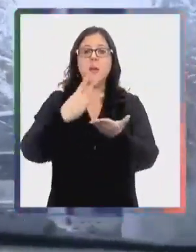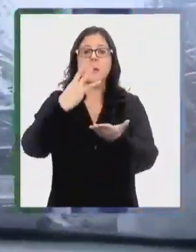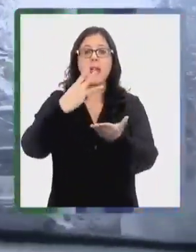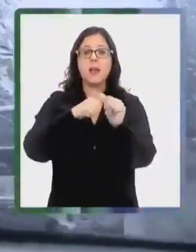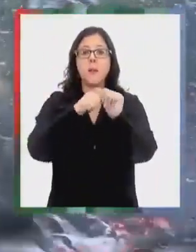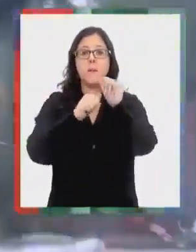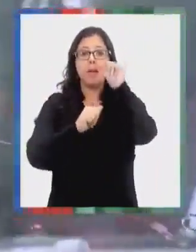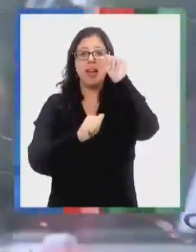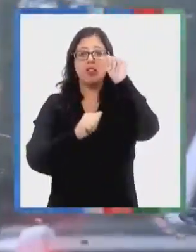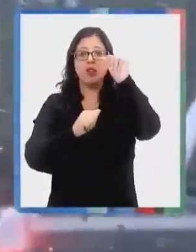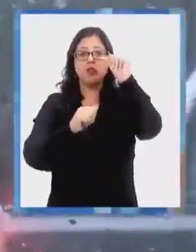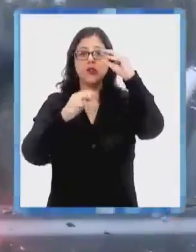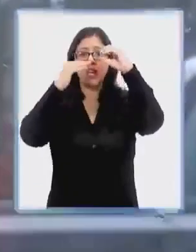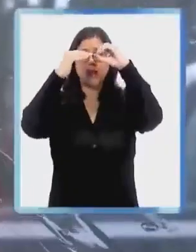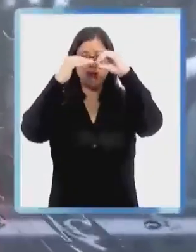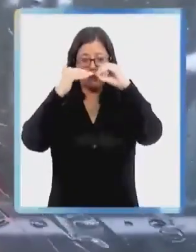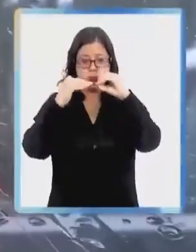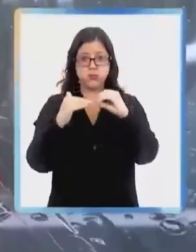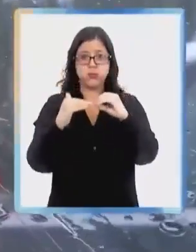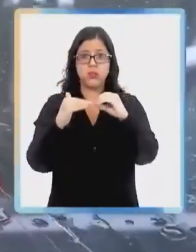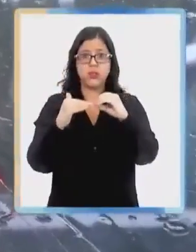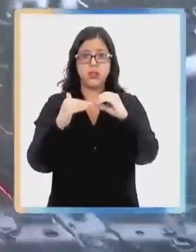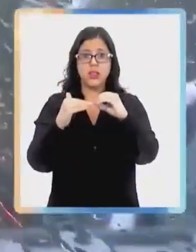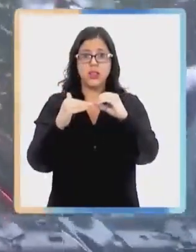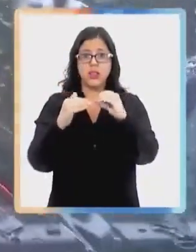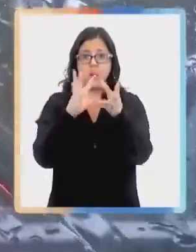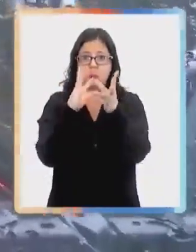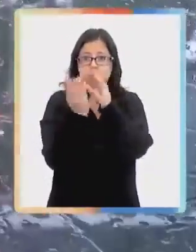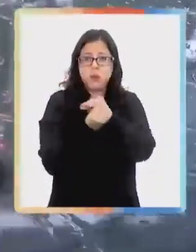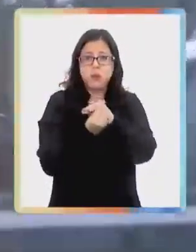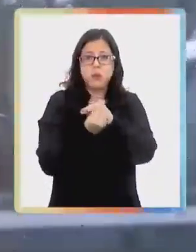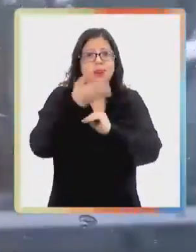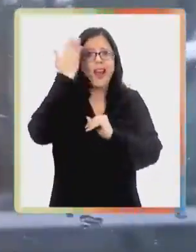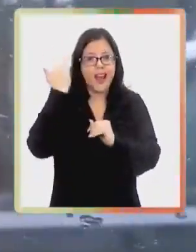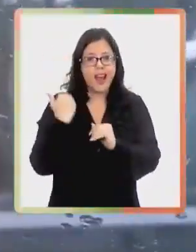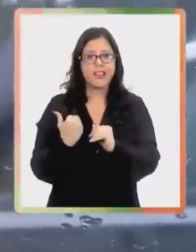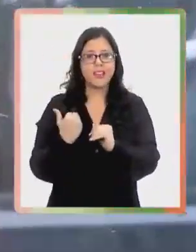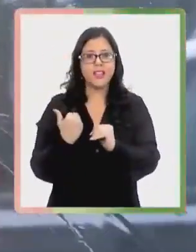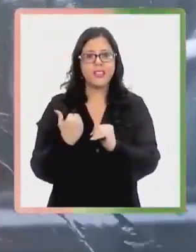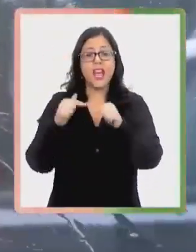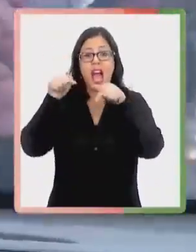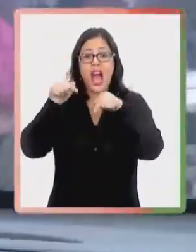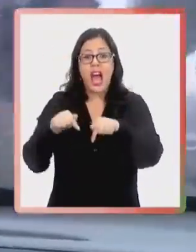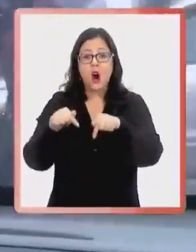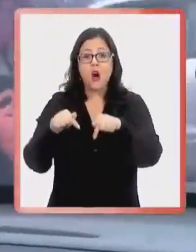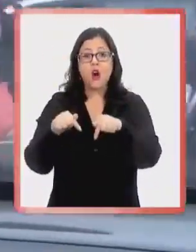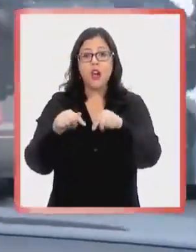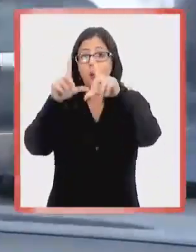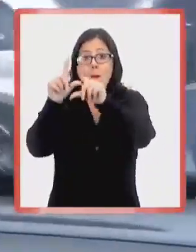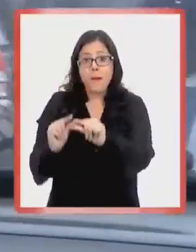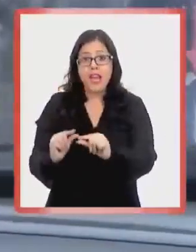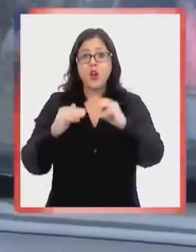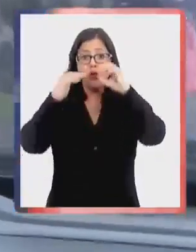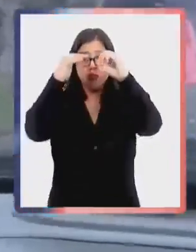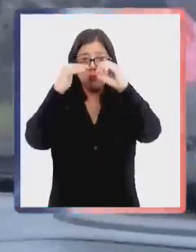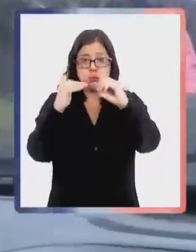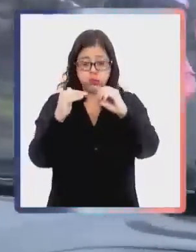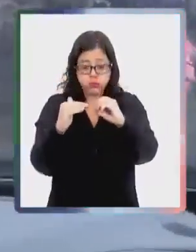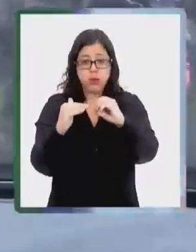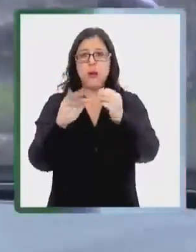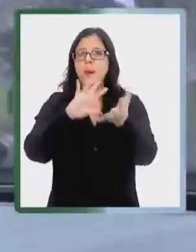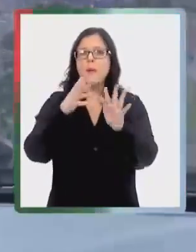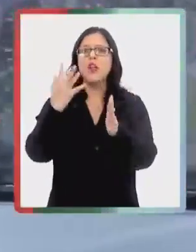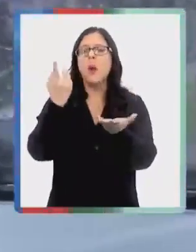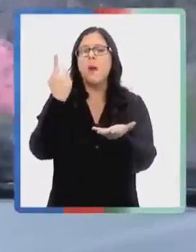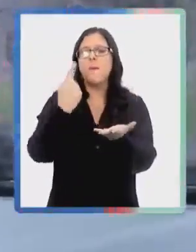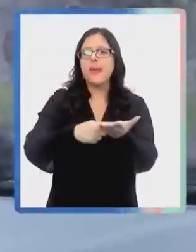junio y eso ocasionó desastre. Este, como es categoría inferior, la isoterma 0 va a estar alrededor de los 2.000 metros, 1.800